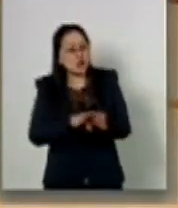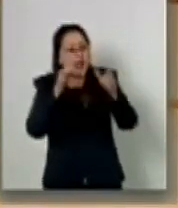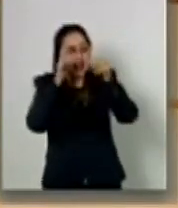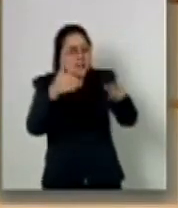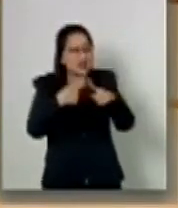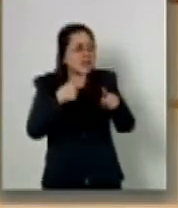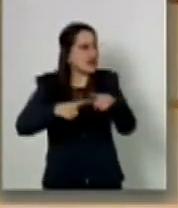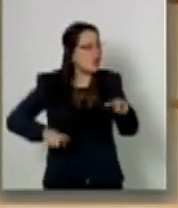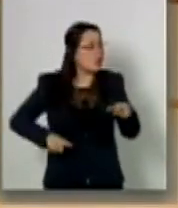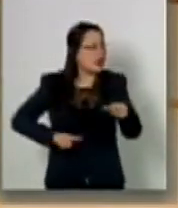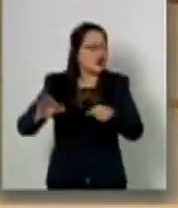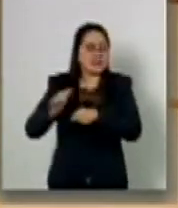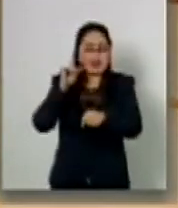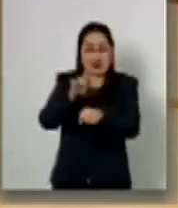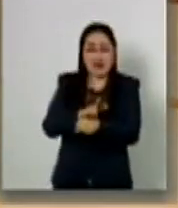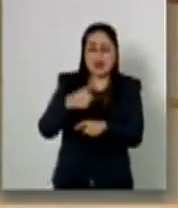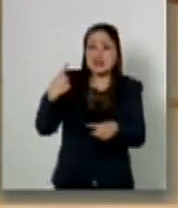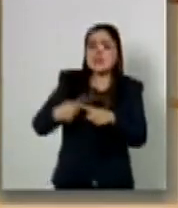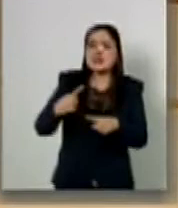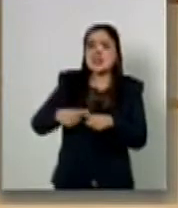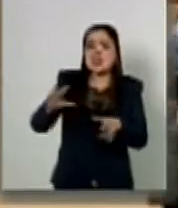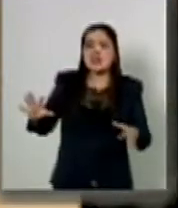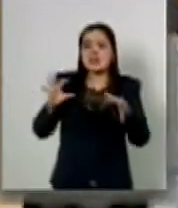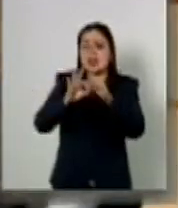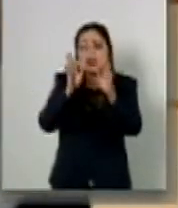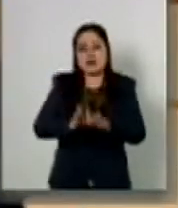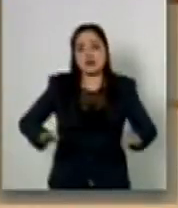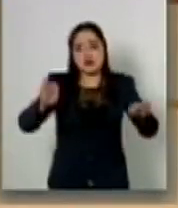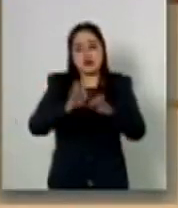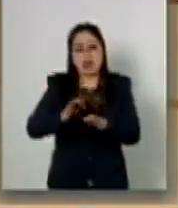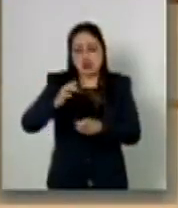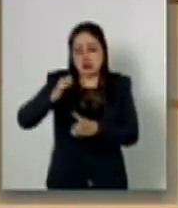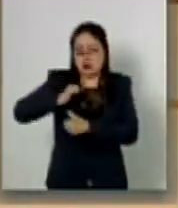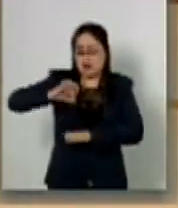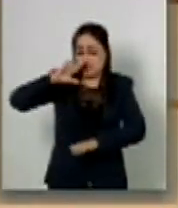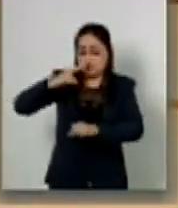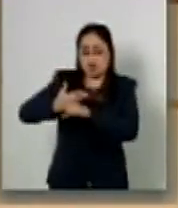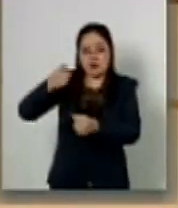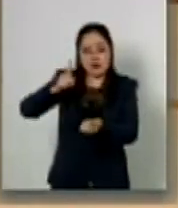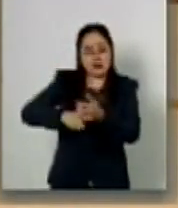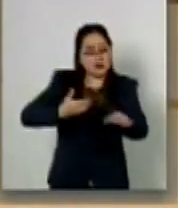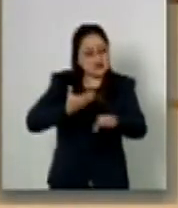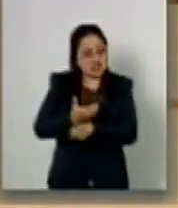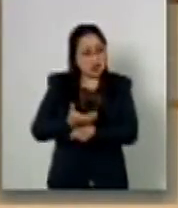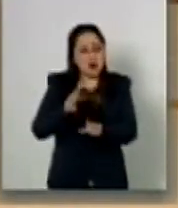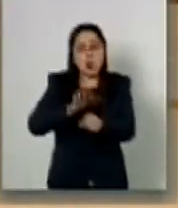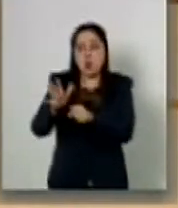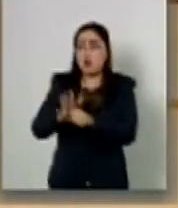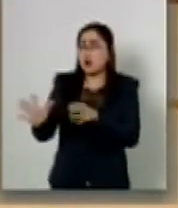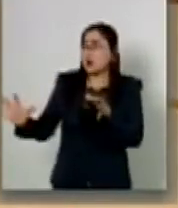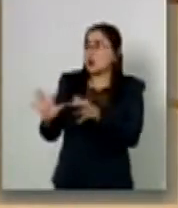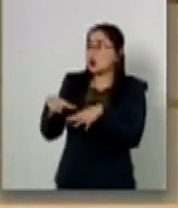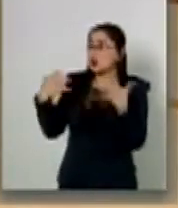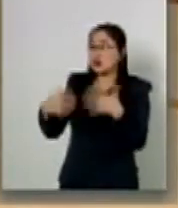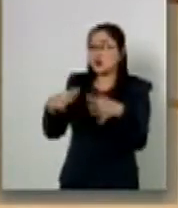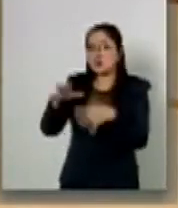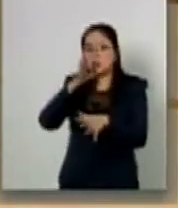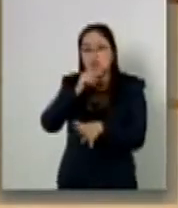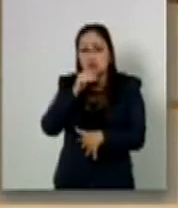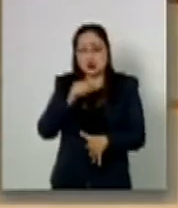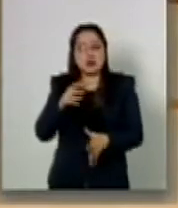gobierno federal, principalmente a petición de las autoridades locales que se han visto rebasadas o simplemente